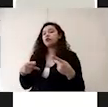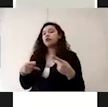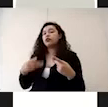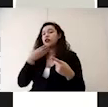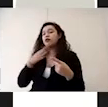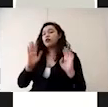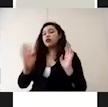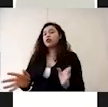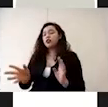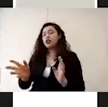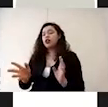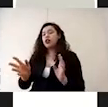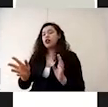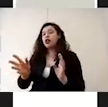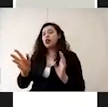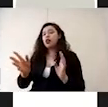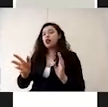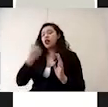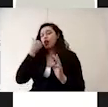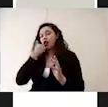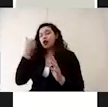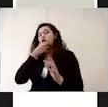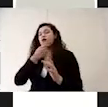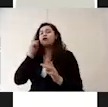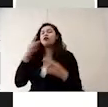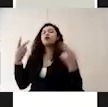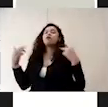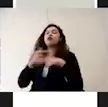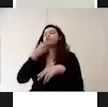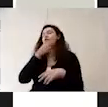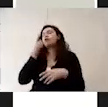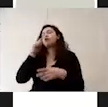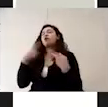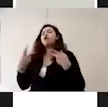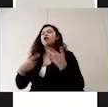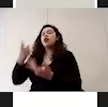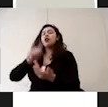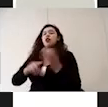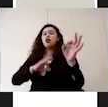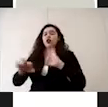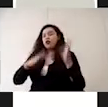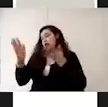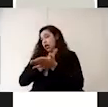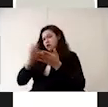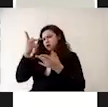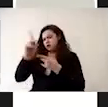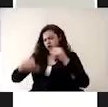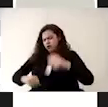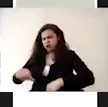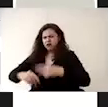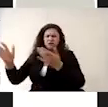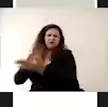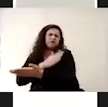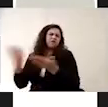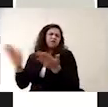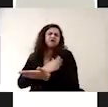profesor profesora o personal del centro educativo independientemente de la actividad que realice